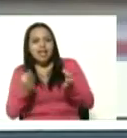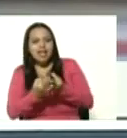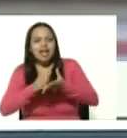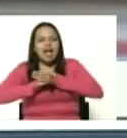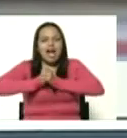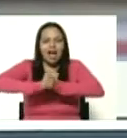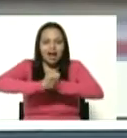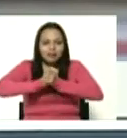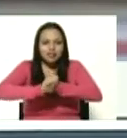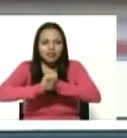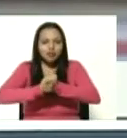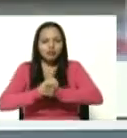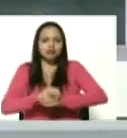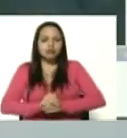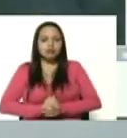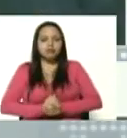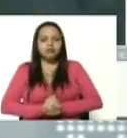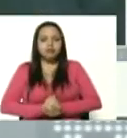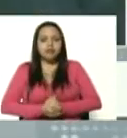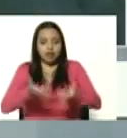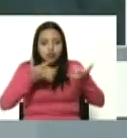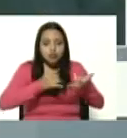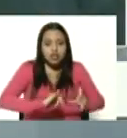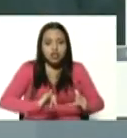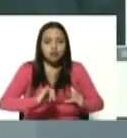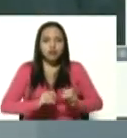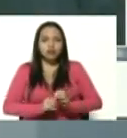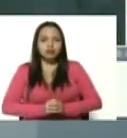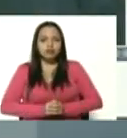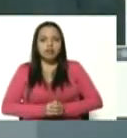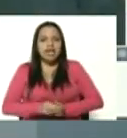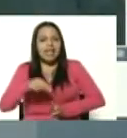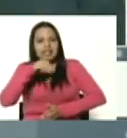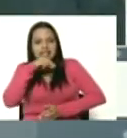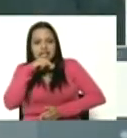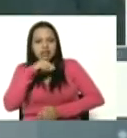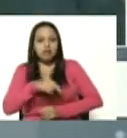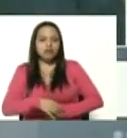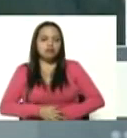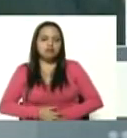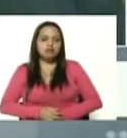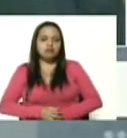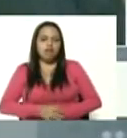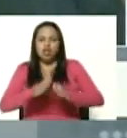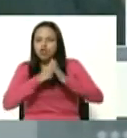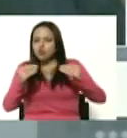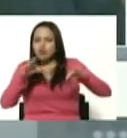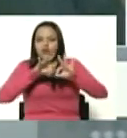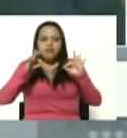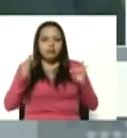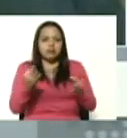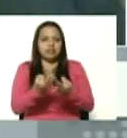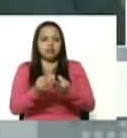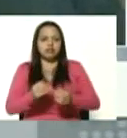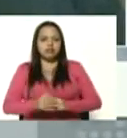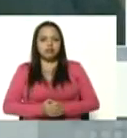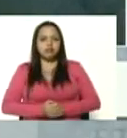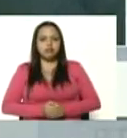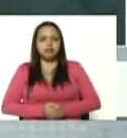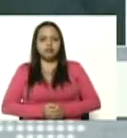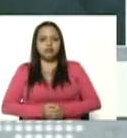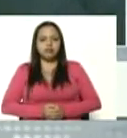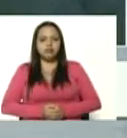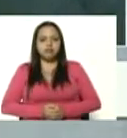amigos amigas a sus hijos hijas nietos nietas a toda su familia le